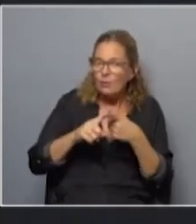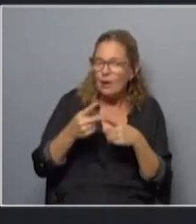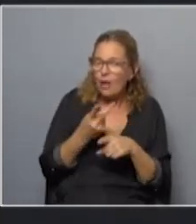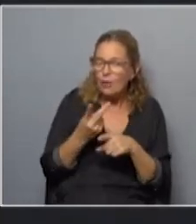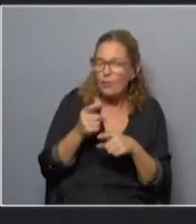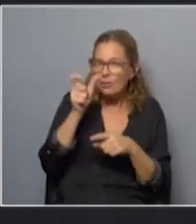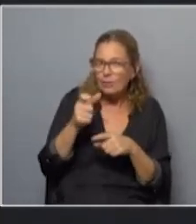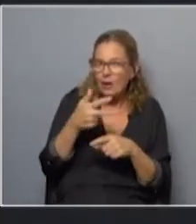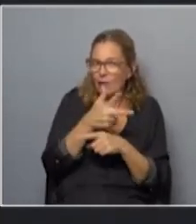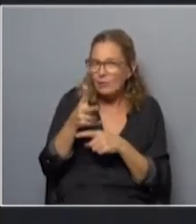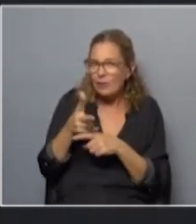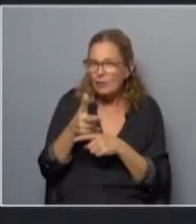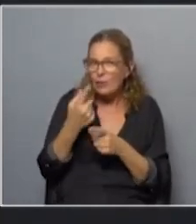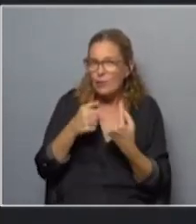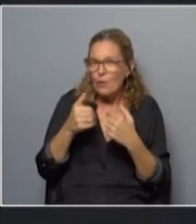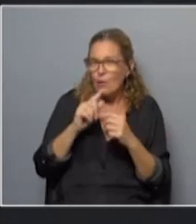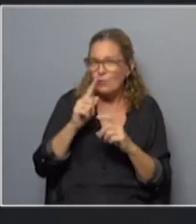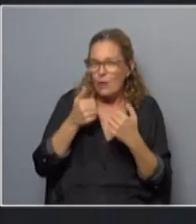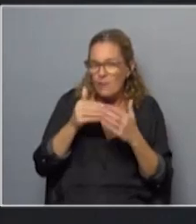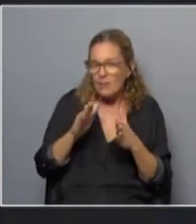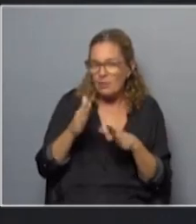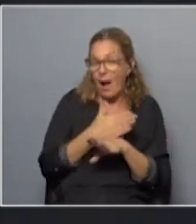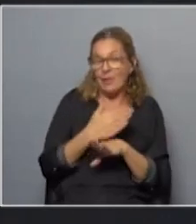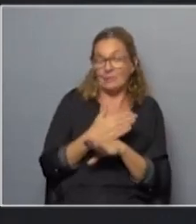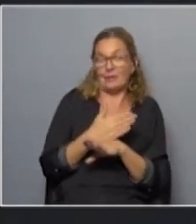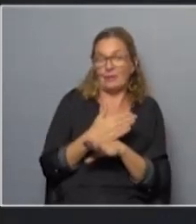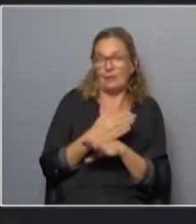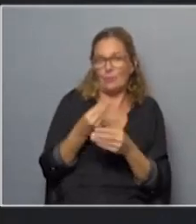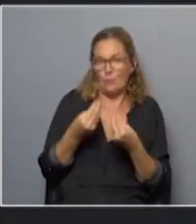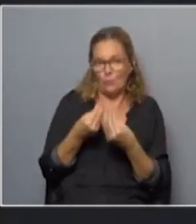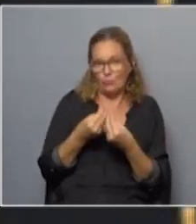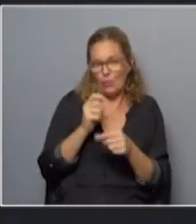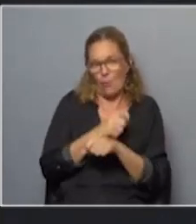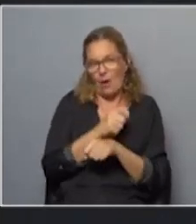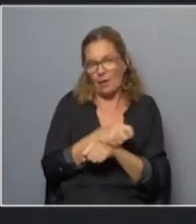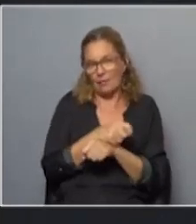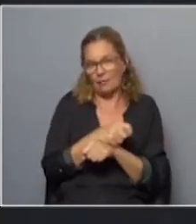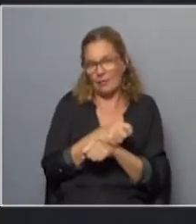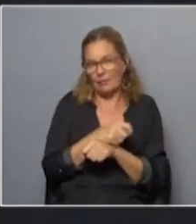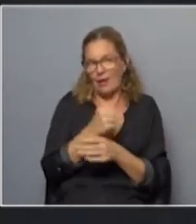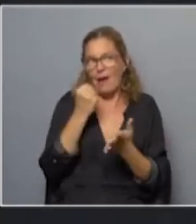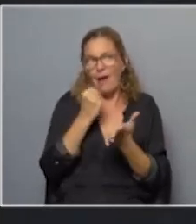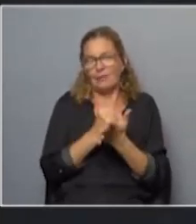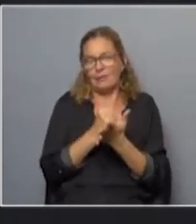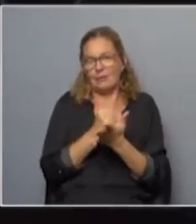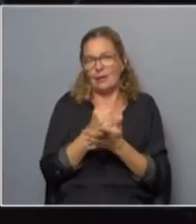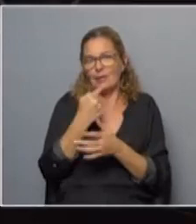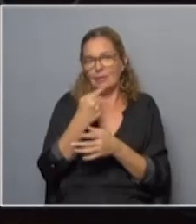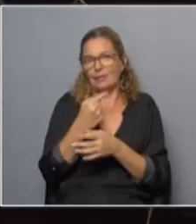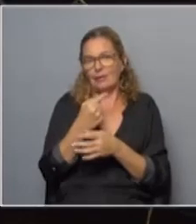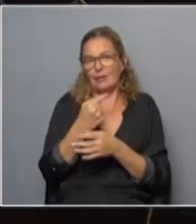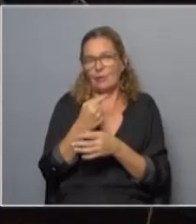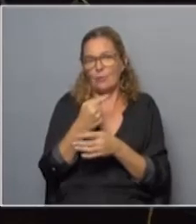si la filmación no empezó desde el inicio del procedimiento muchos jueces de garantía toman como una